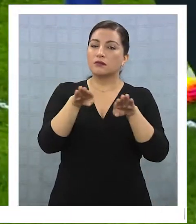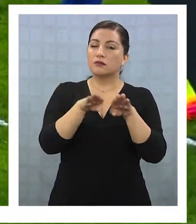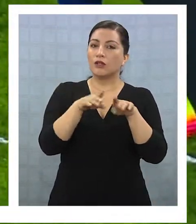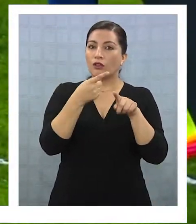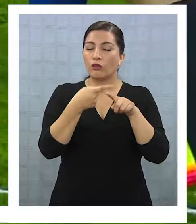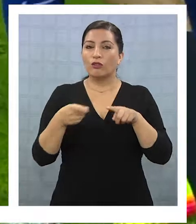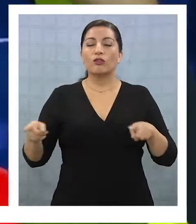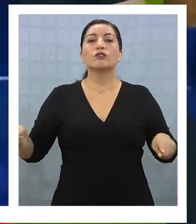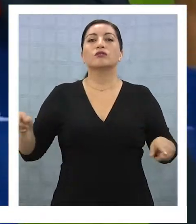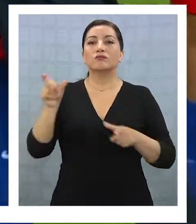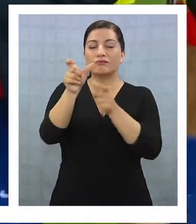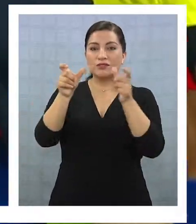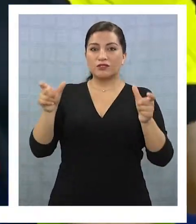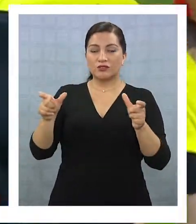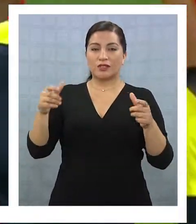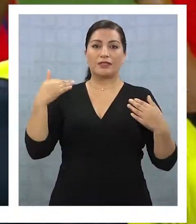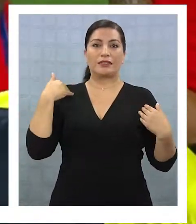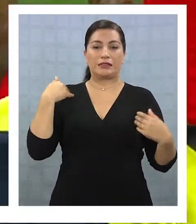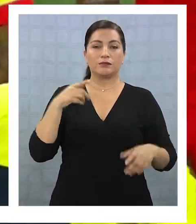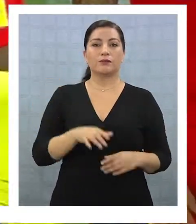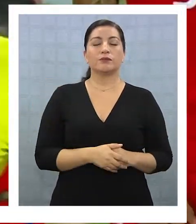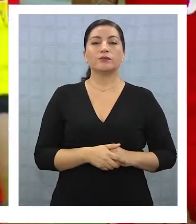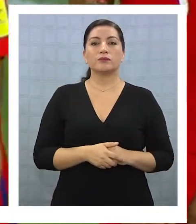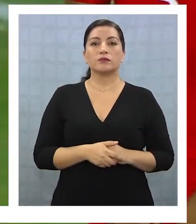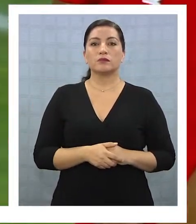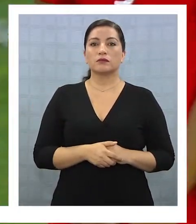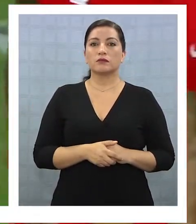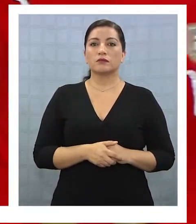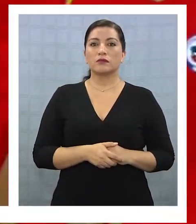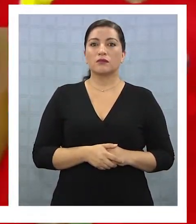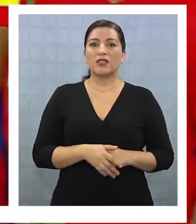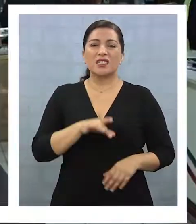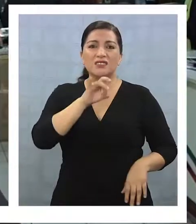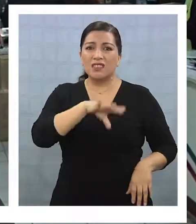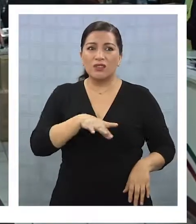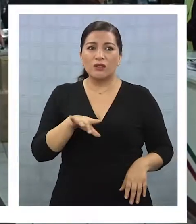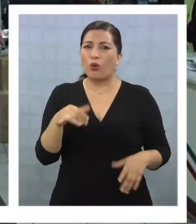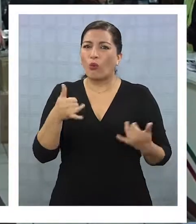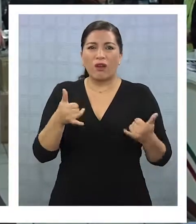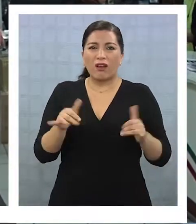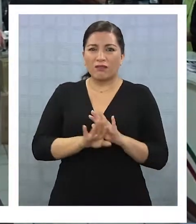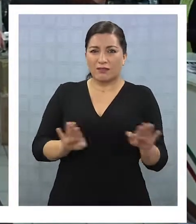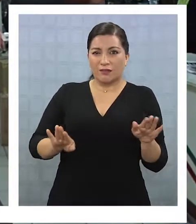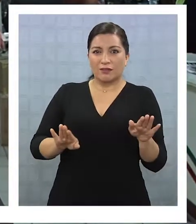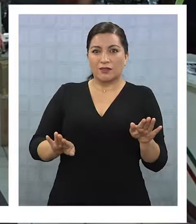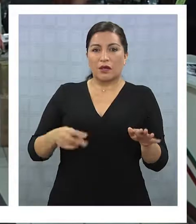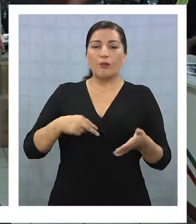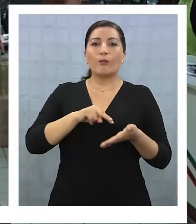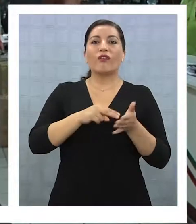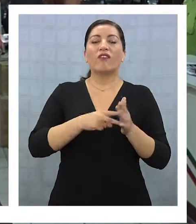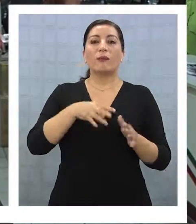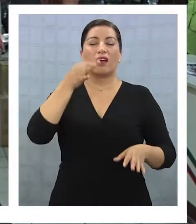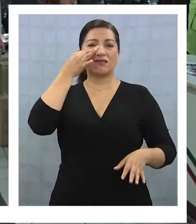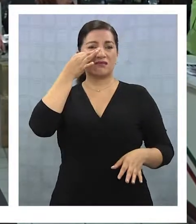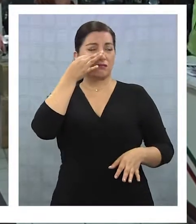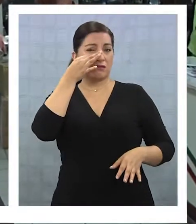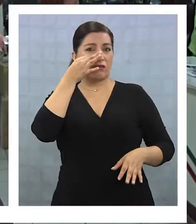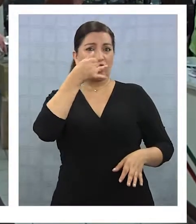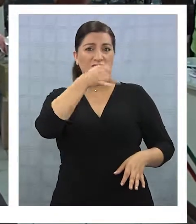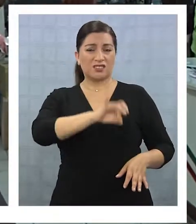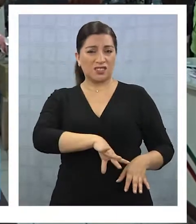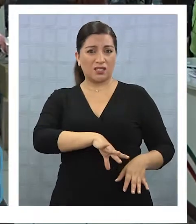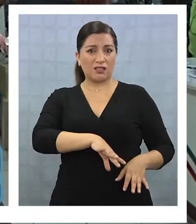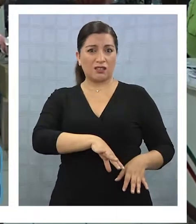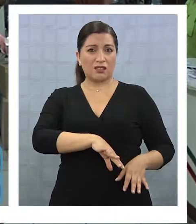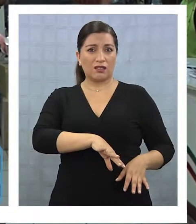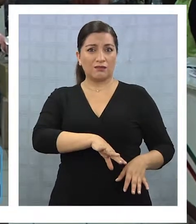vinculadas al deporte local. No juega nada Chile, ese es el problema, el problema que uno ve Chile y prácticamente no es el